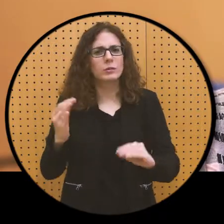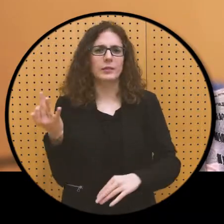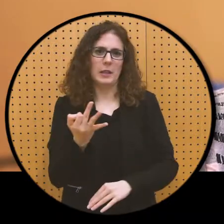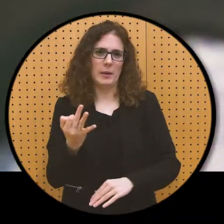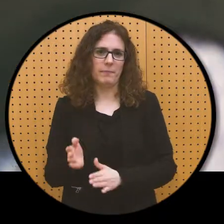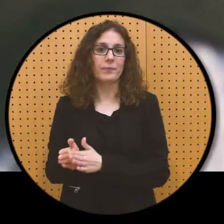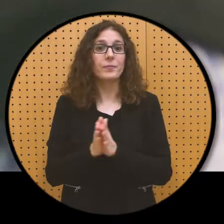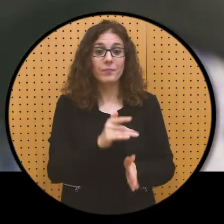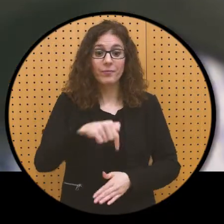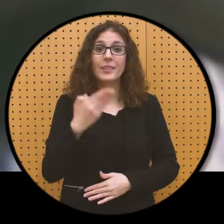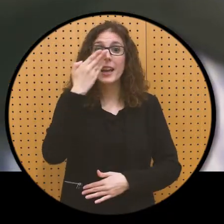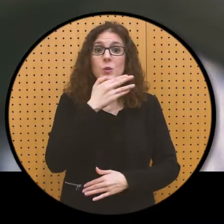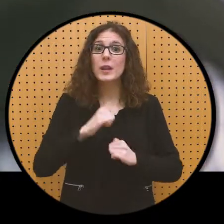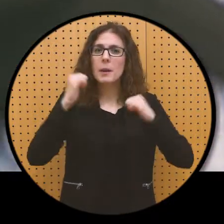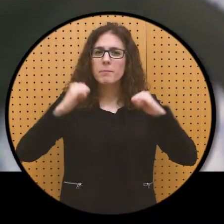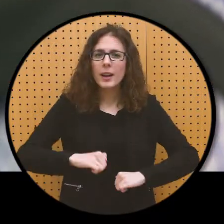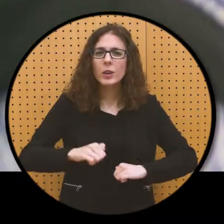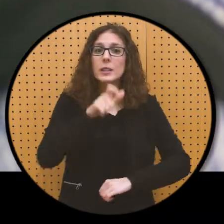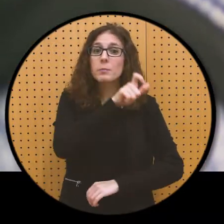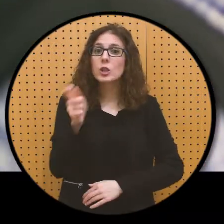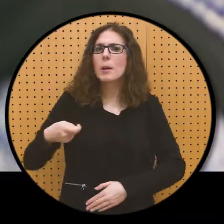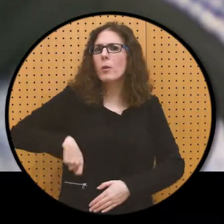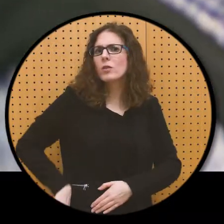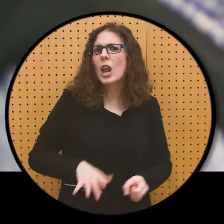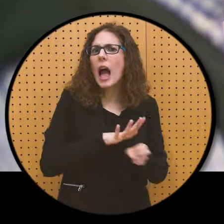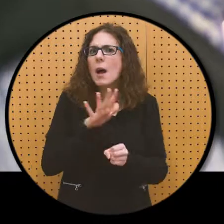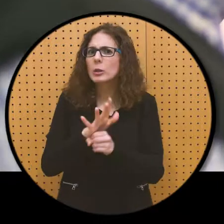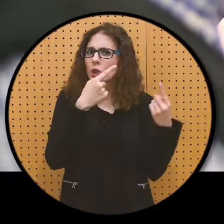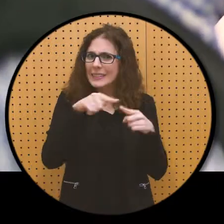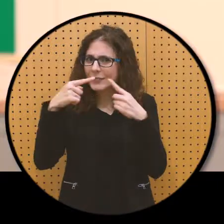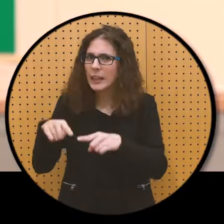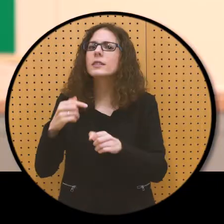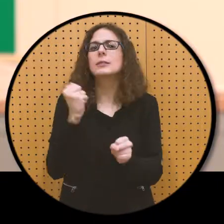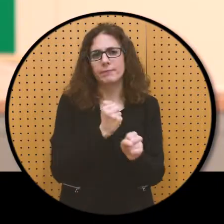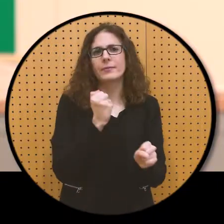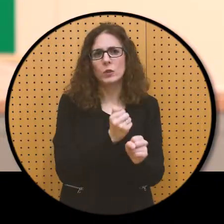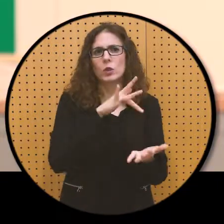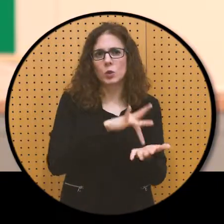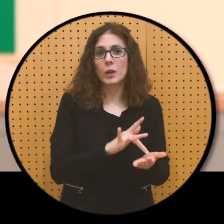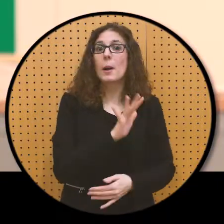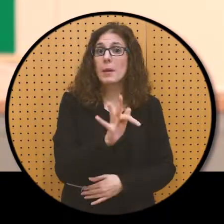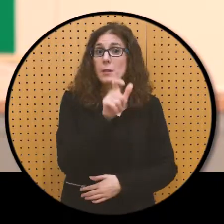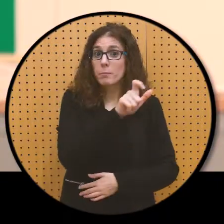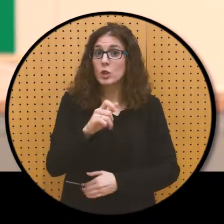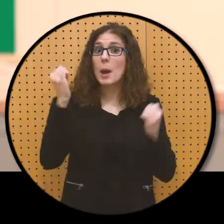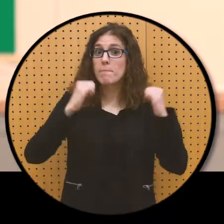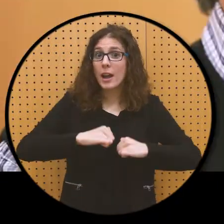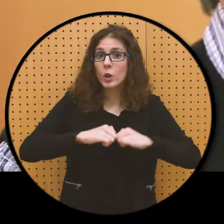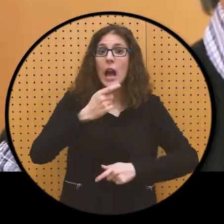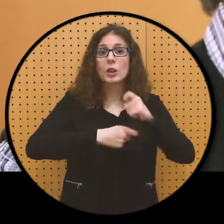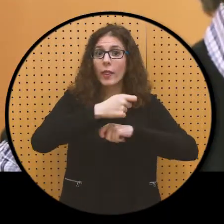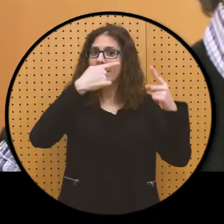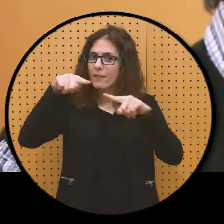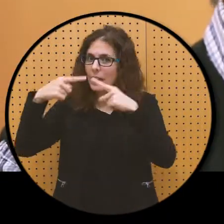Mayores trabajamos junto a profesionales de diferentes ámbitos y con personas mayores de diferentes asociaciones.